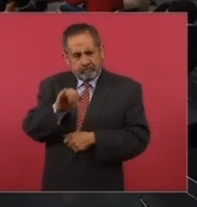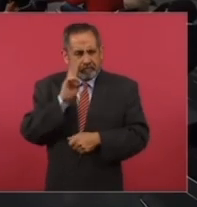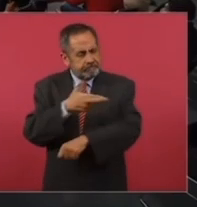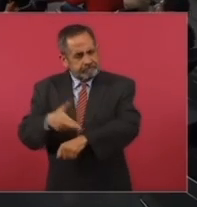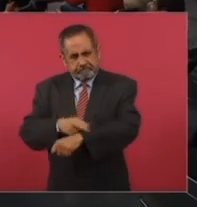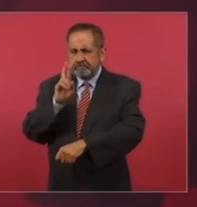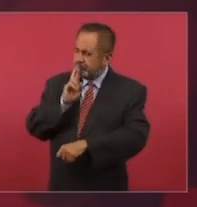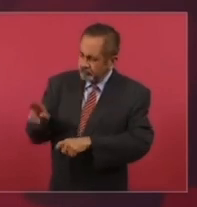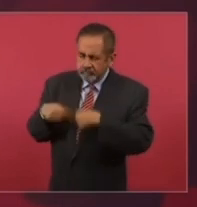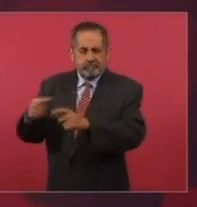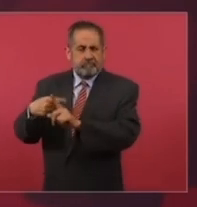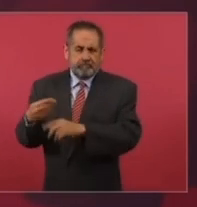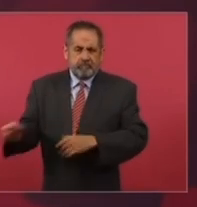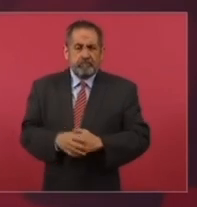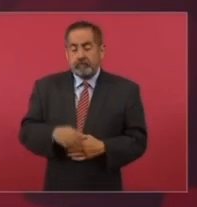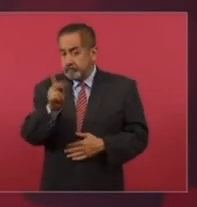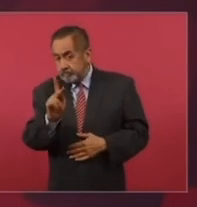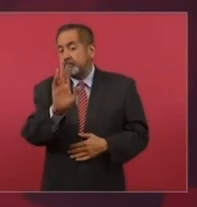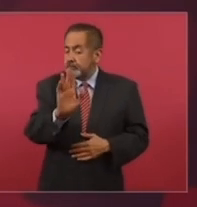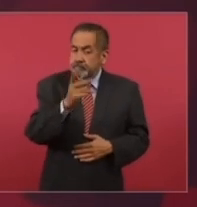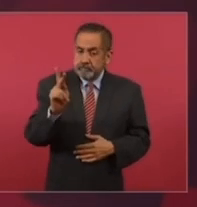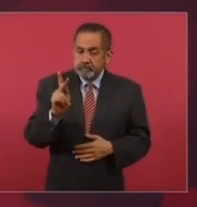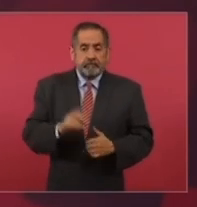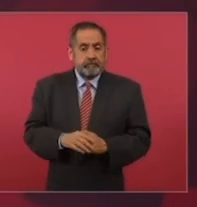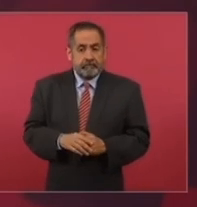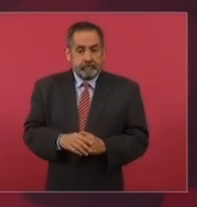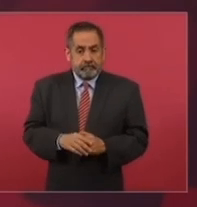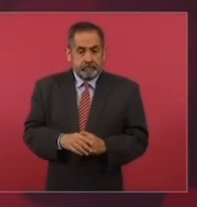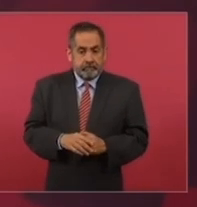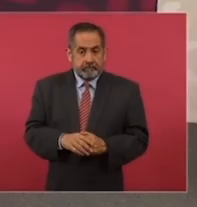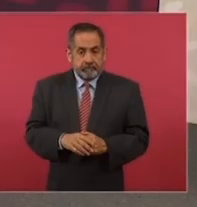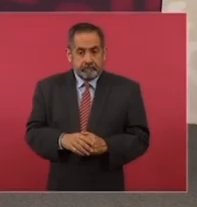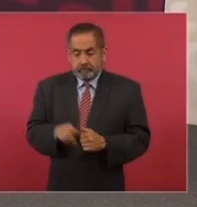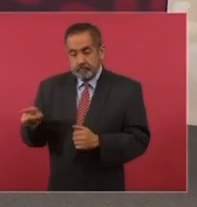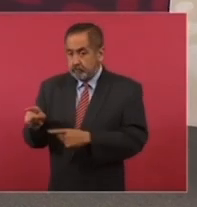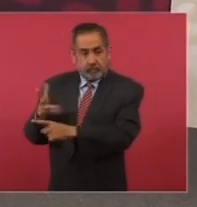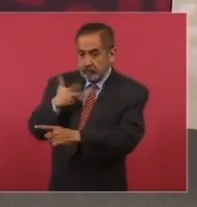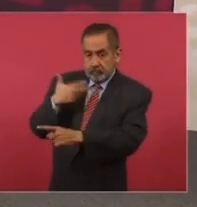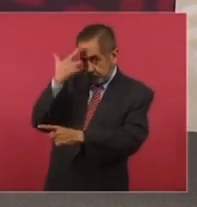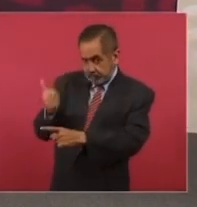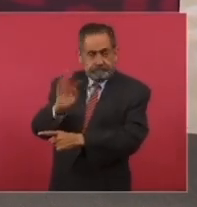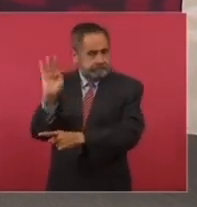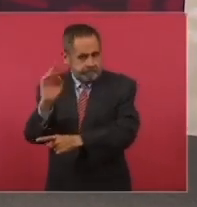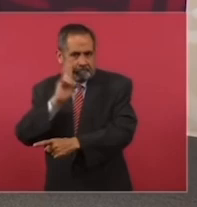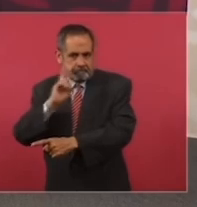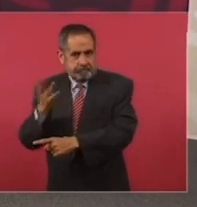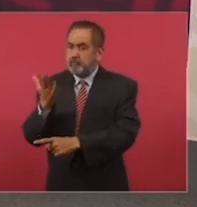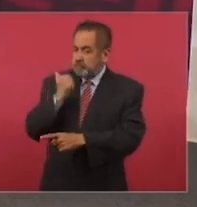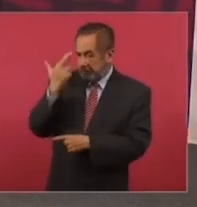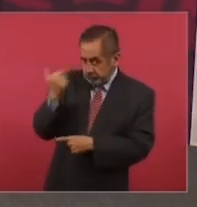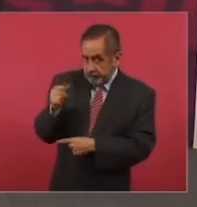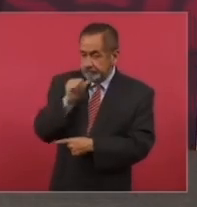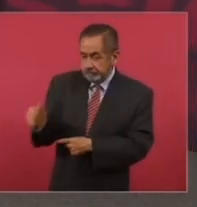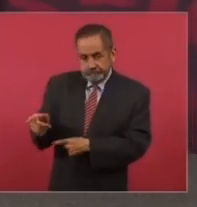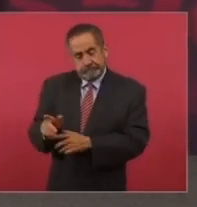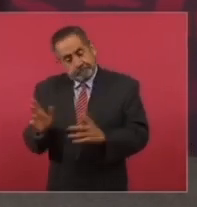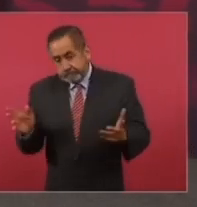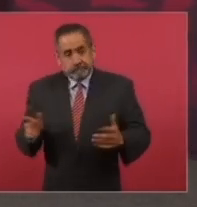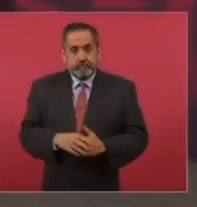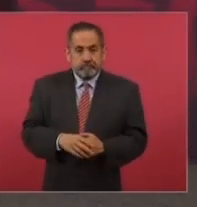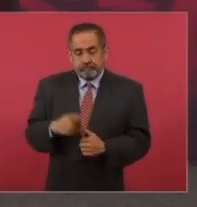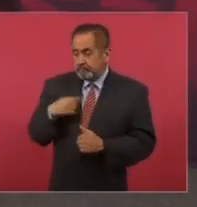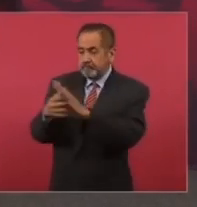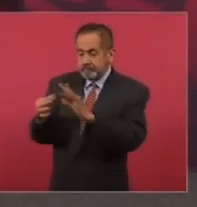no le vamos a dar nada. Y si no le asiste la razón, dice, no le va a dar nada. Pues, ¿quién es el que decide, amigos, aquí?